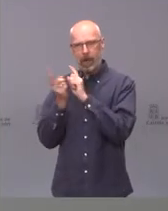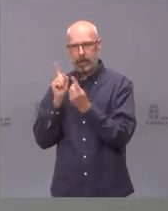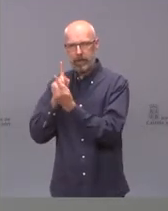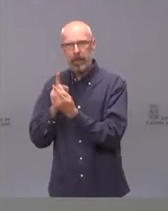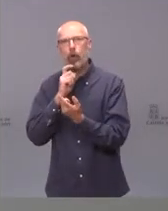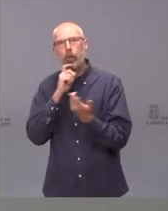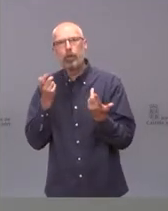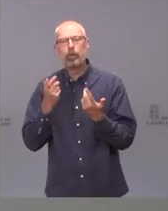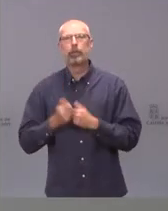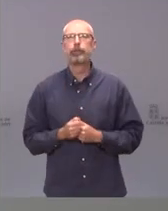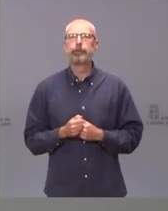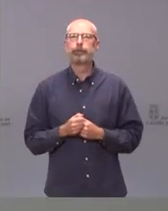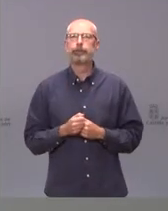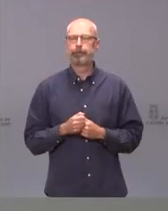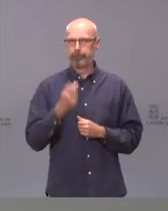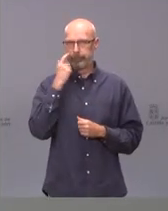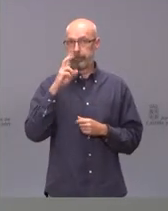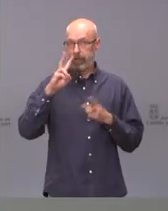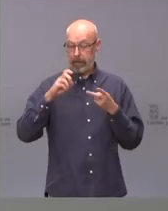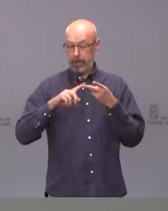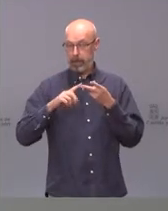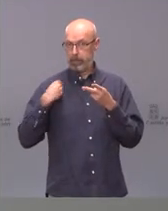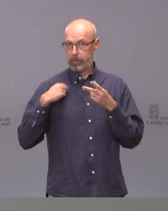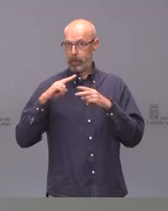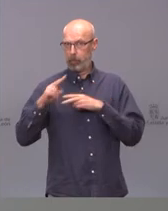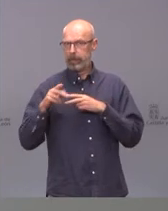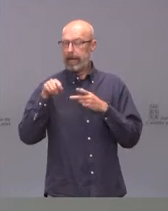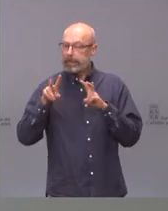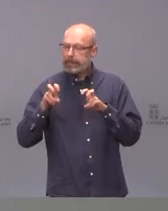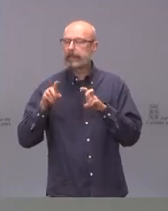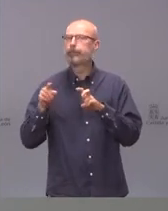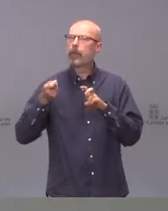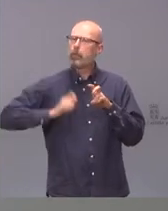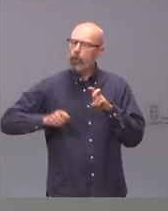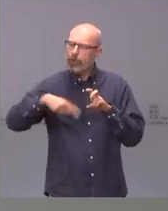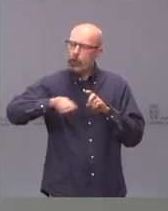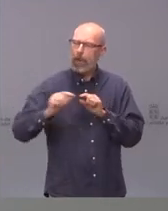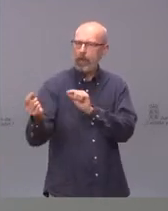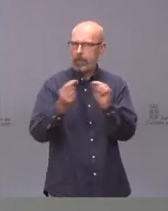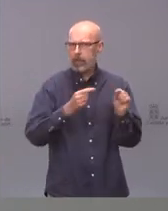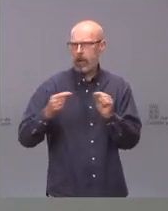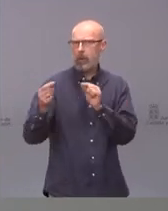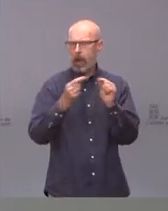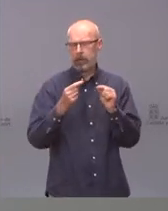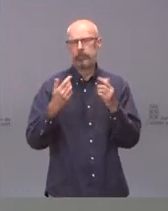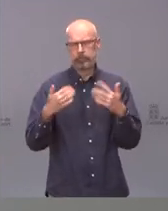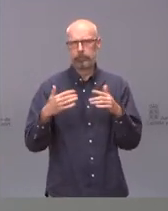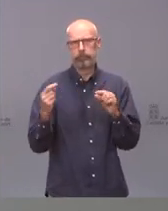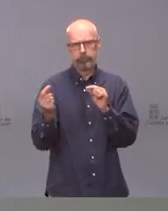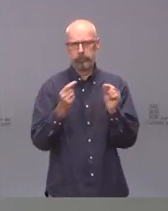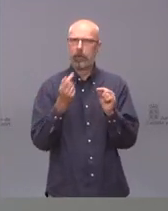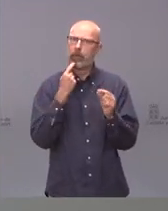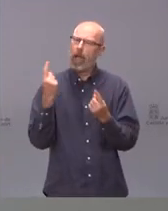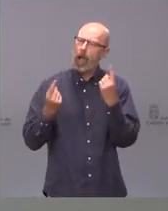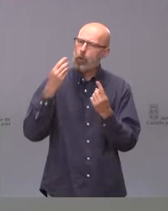Bueno, en relación a la segunda pregunta hay un debate muy intenso por parte de los profesionales. Algunos creen que